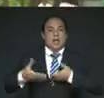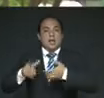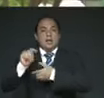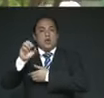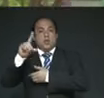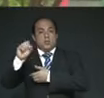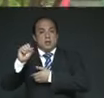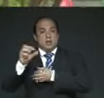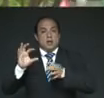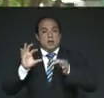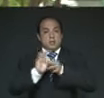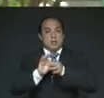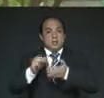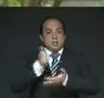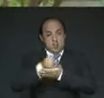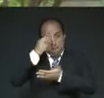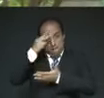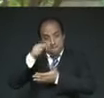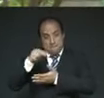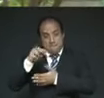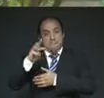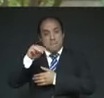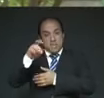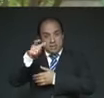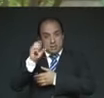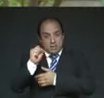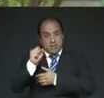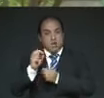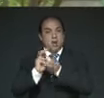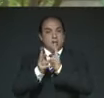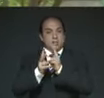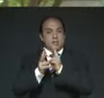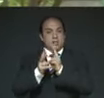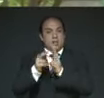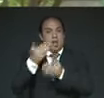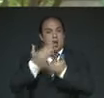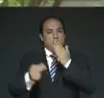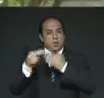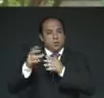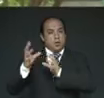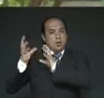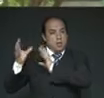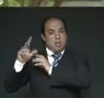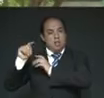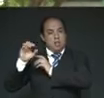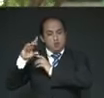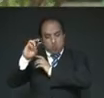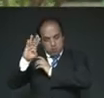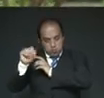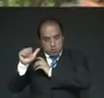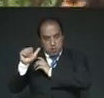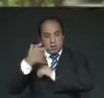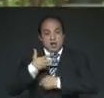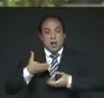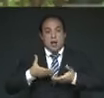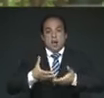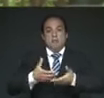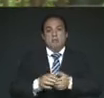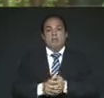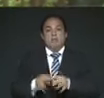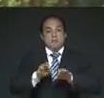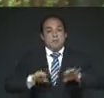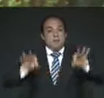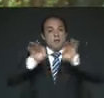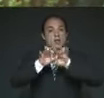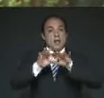mexica con su vecina y aliada ahora llamada Tacuba. Era un camino estratégico, el más corto de los que llevaban